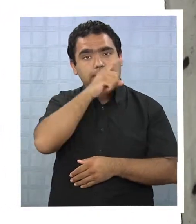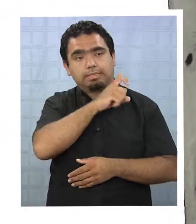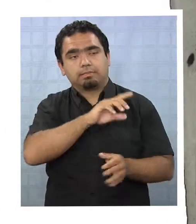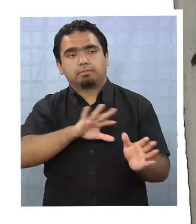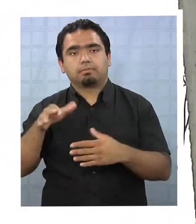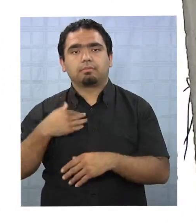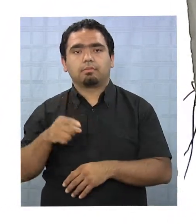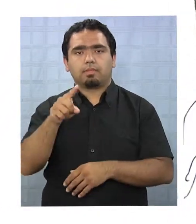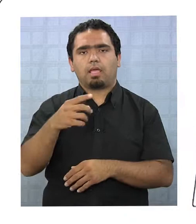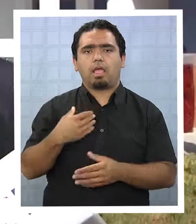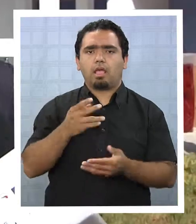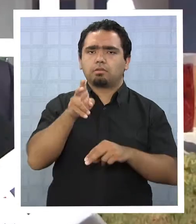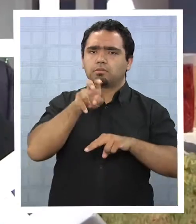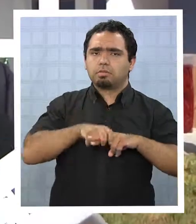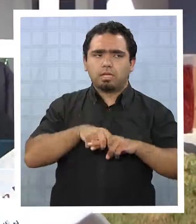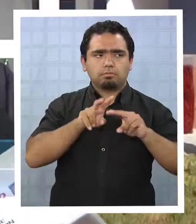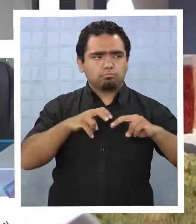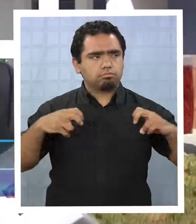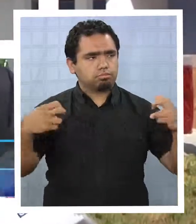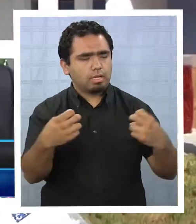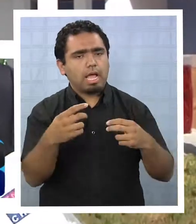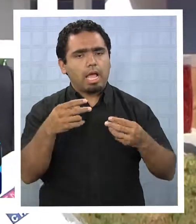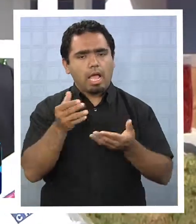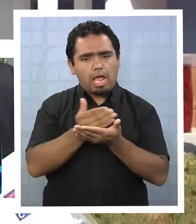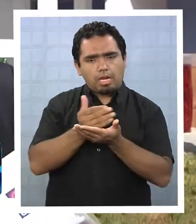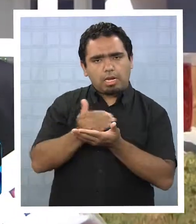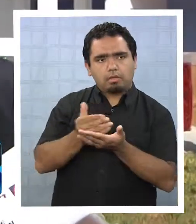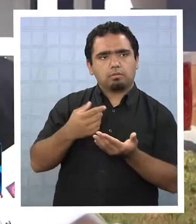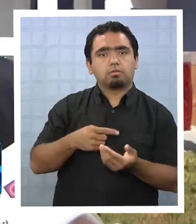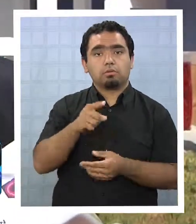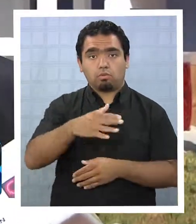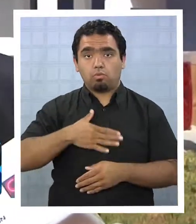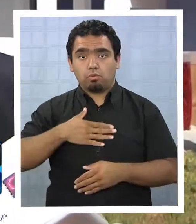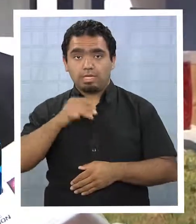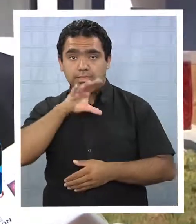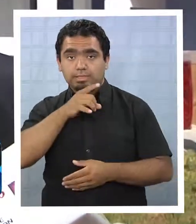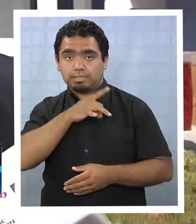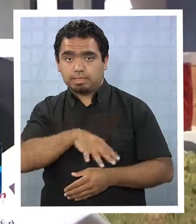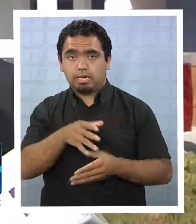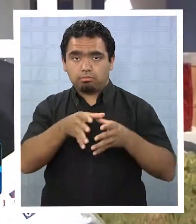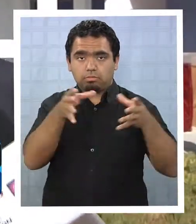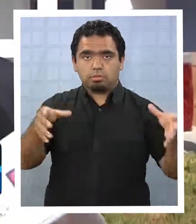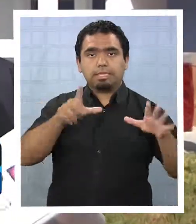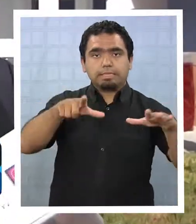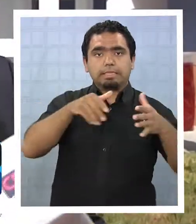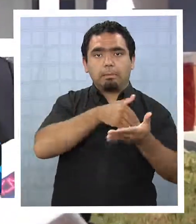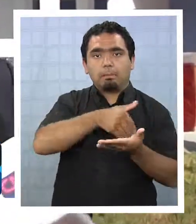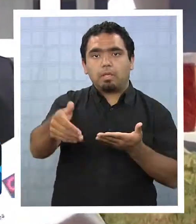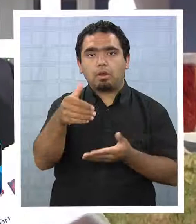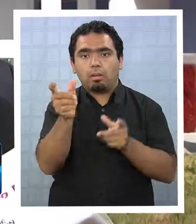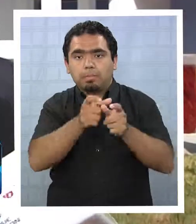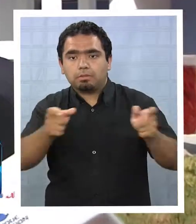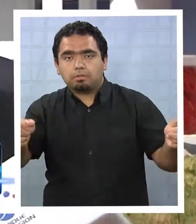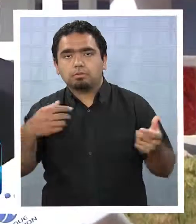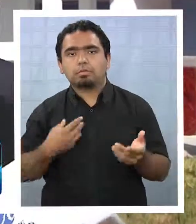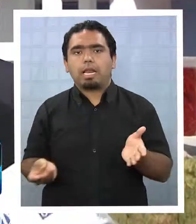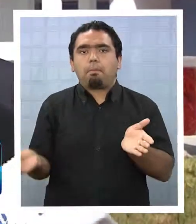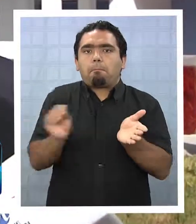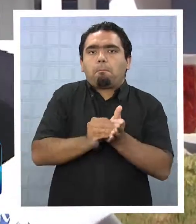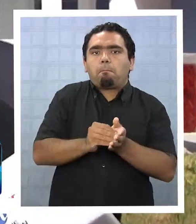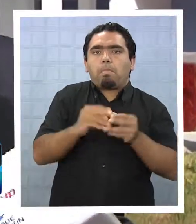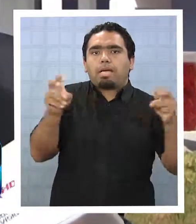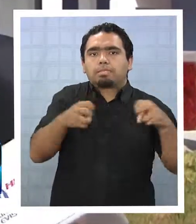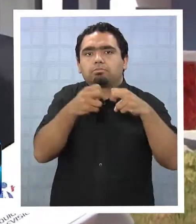bien. ¿No les gusta que Chile crezca? 17 millones de habitantes tenemos hoy día. Por lo tanto, cada vez vamos a necesitar más energía.